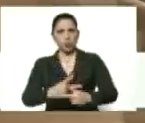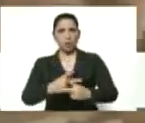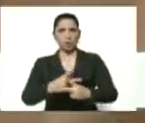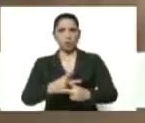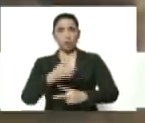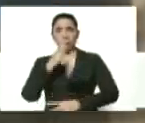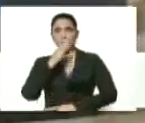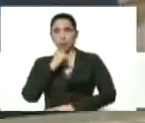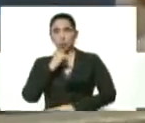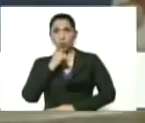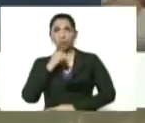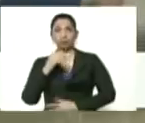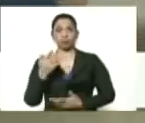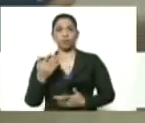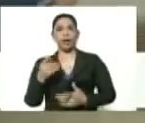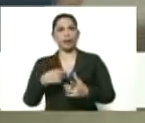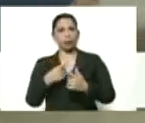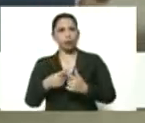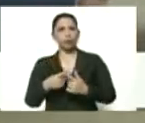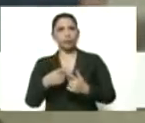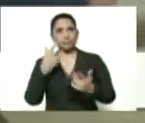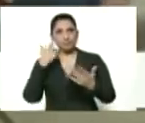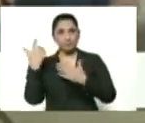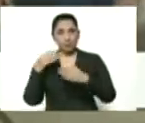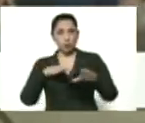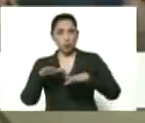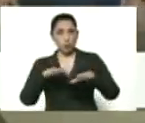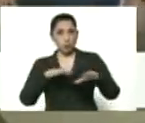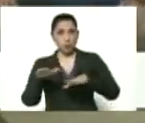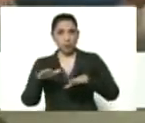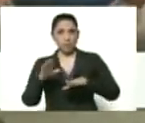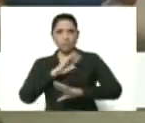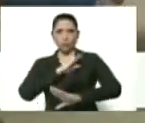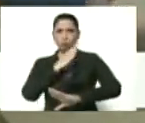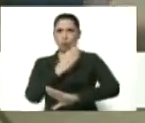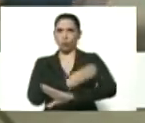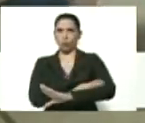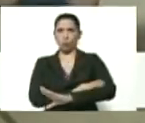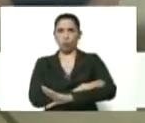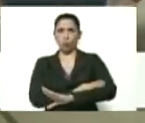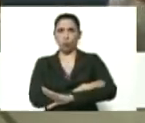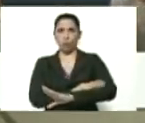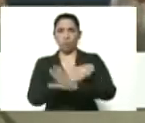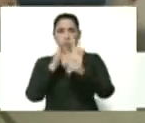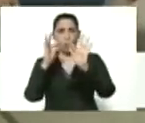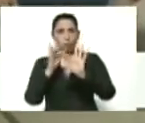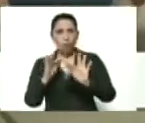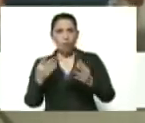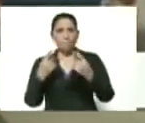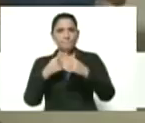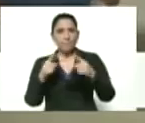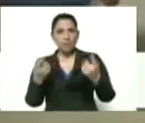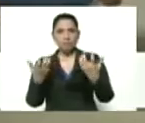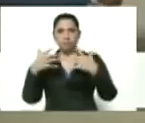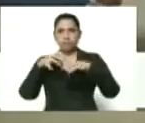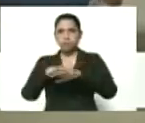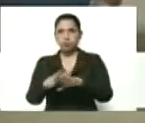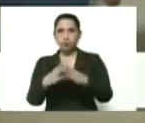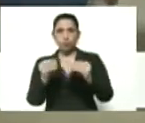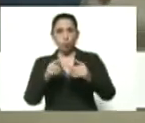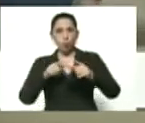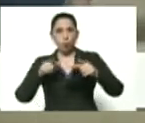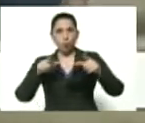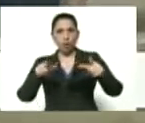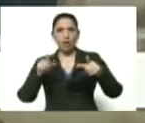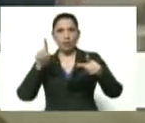tiene bloqueo y en ese sentido pues Cogedes han fortalecido los mecanismos para involucrar a todos los sectores,